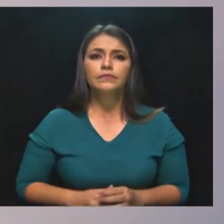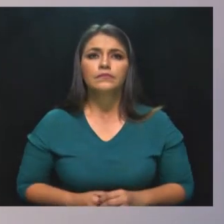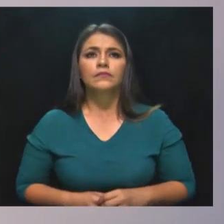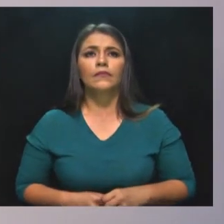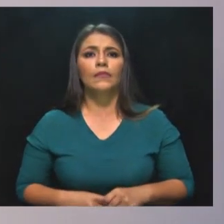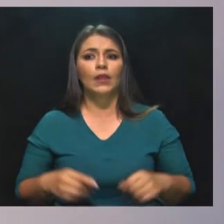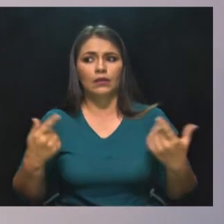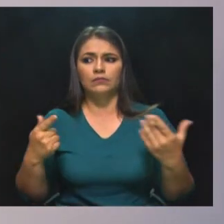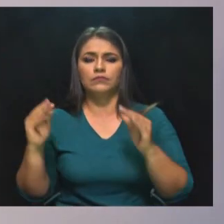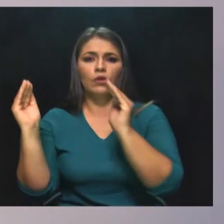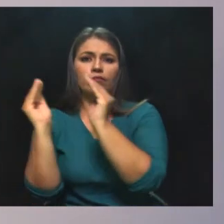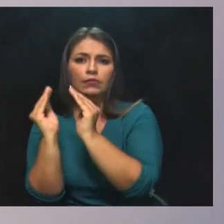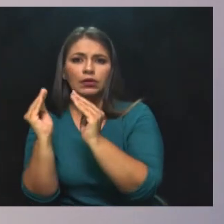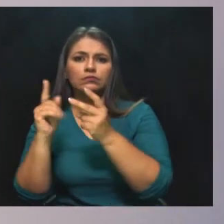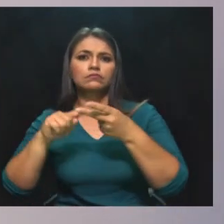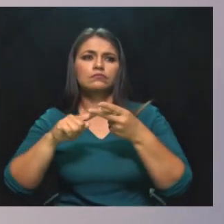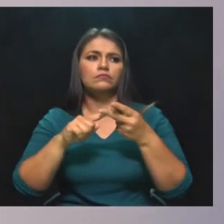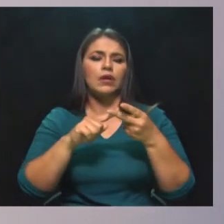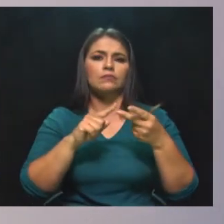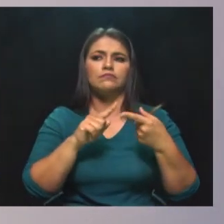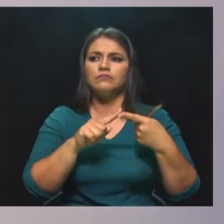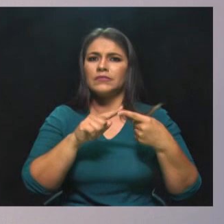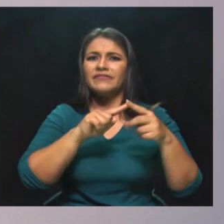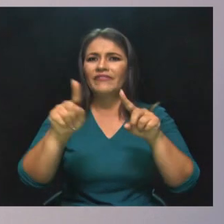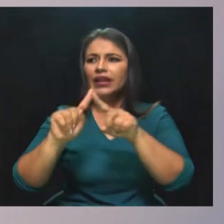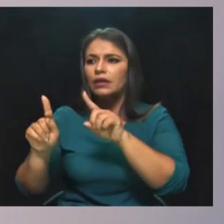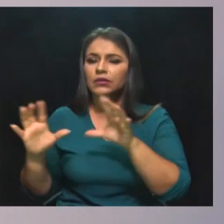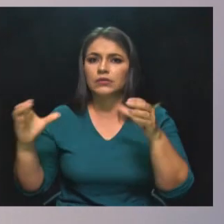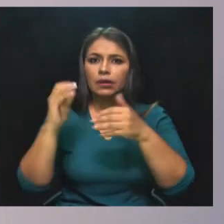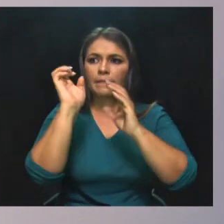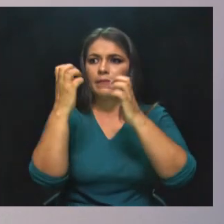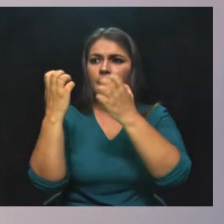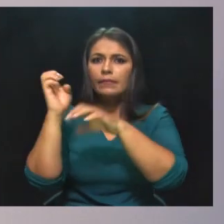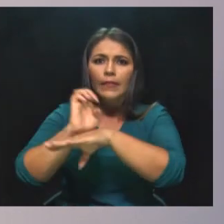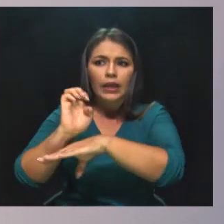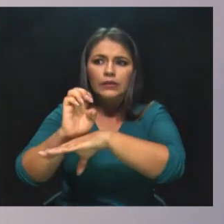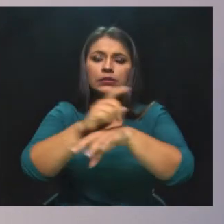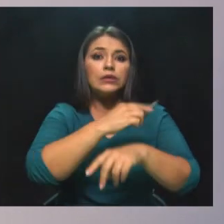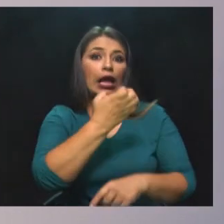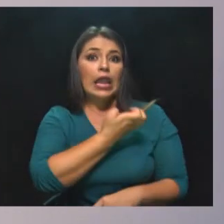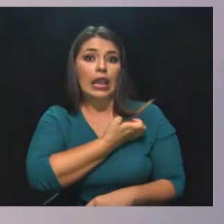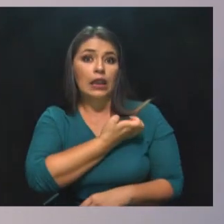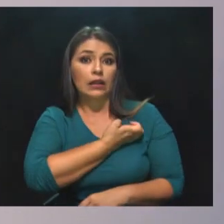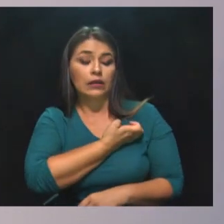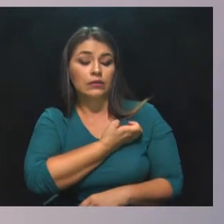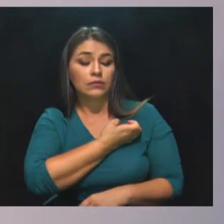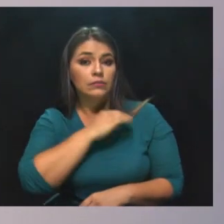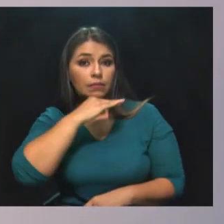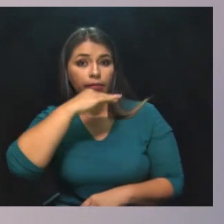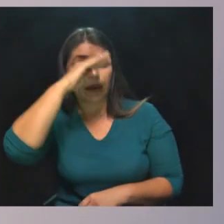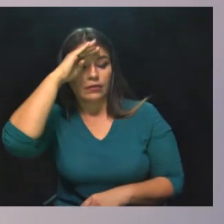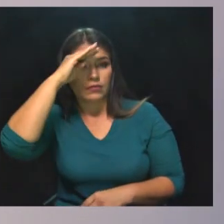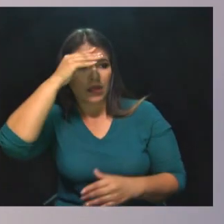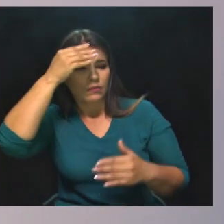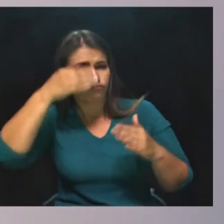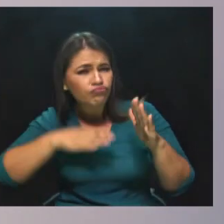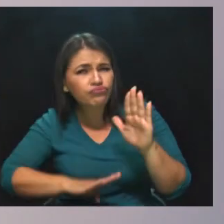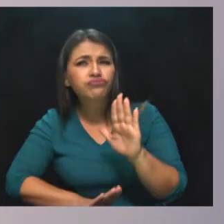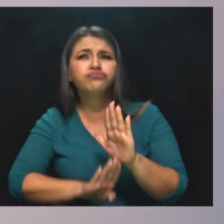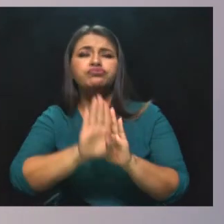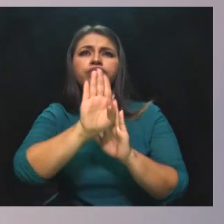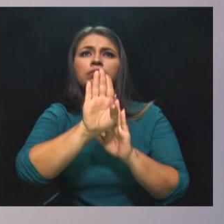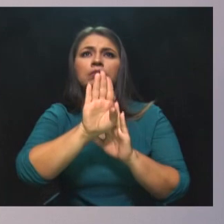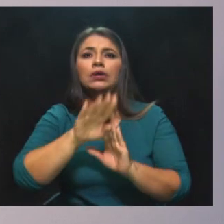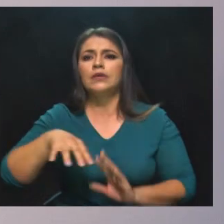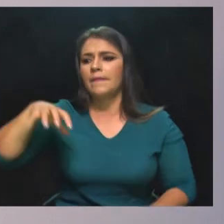compensación familiar y un muy importante liderazgo de la Alcaldía de Medellín avancian hacia la ampliación de